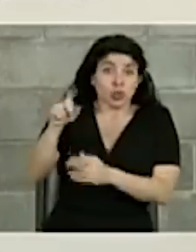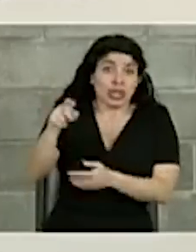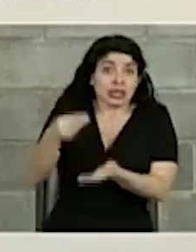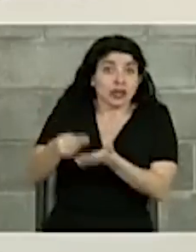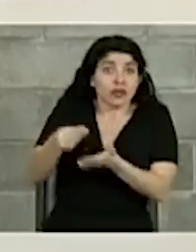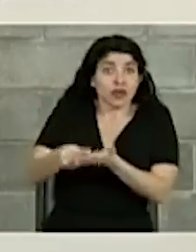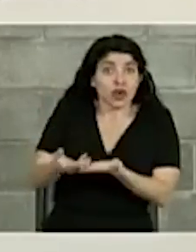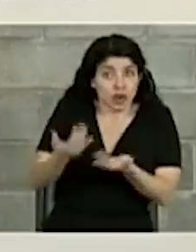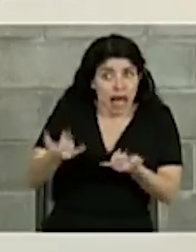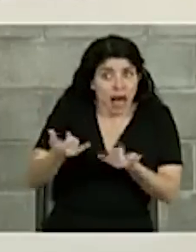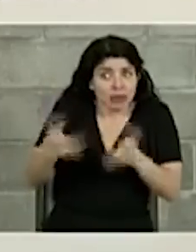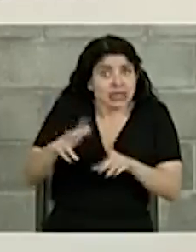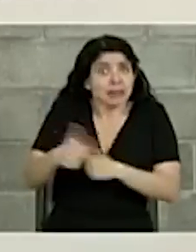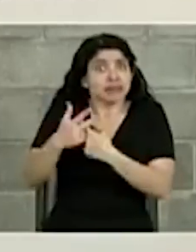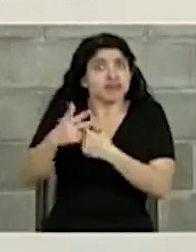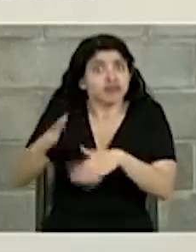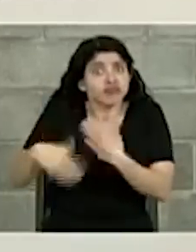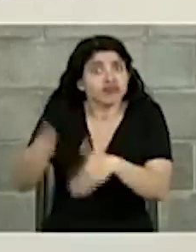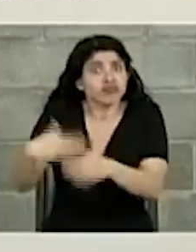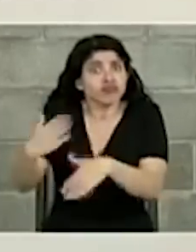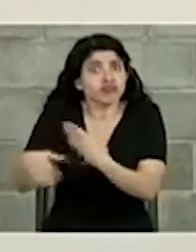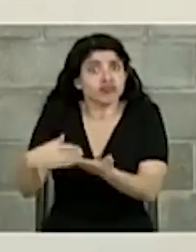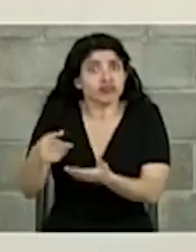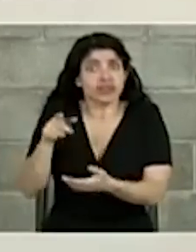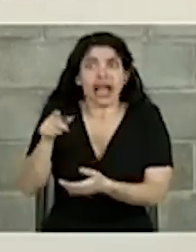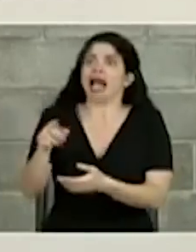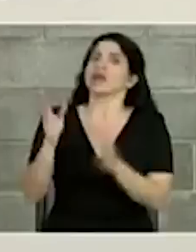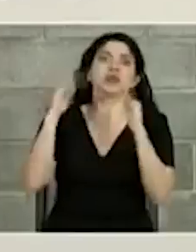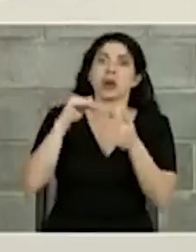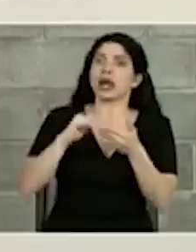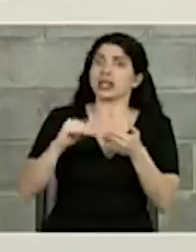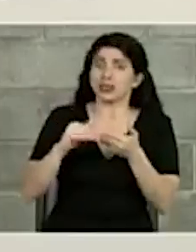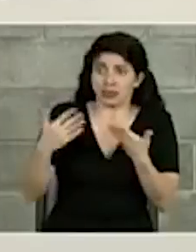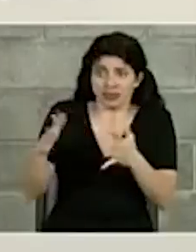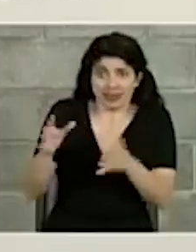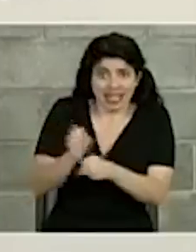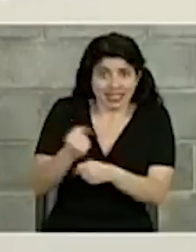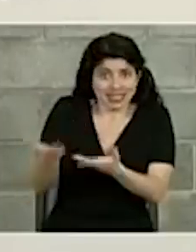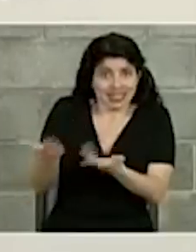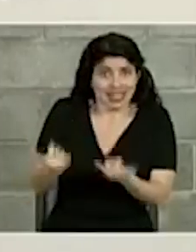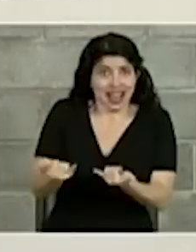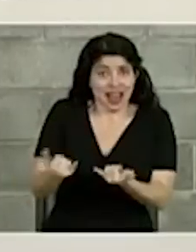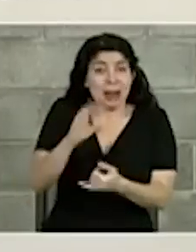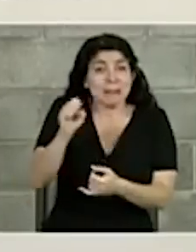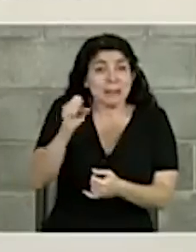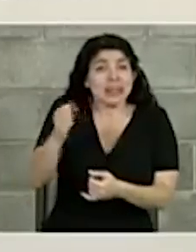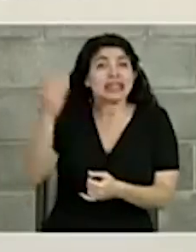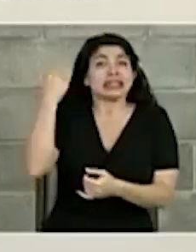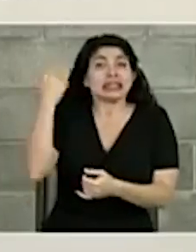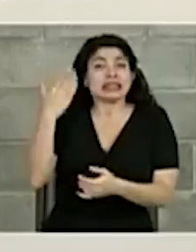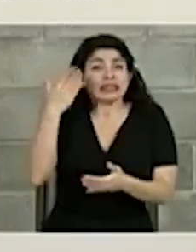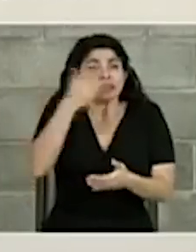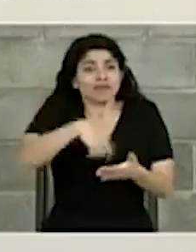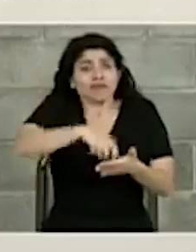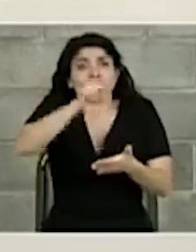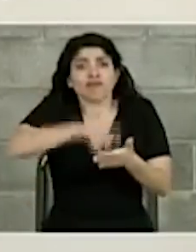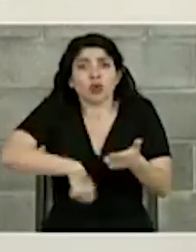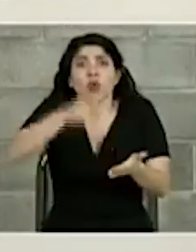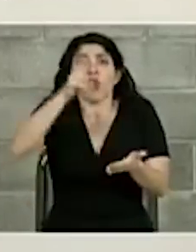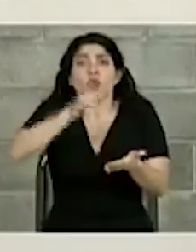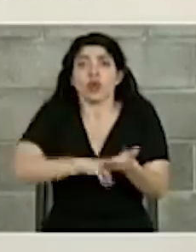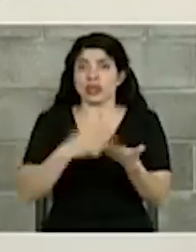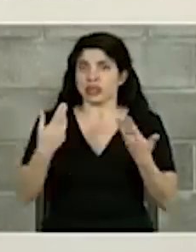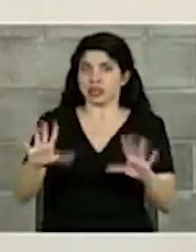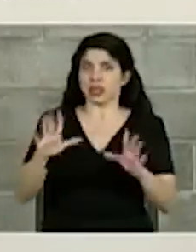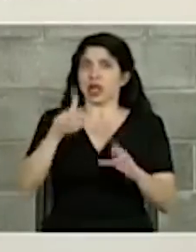y se está haciendo ahí no hubo excusa lo estamos haciendo meses atrás fuimos y firmamos el contrato donde